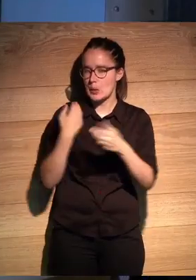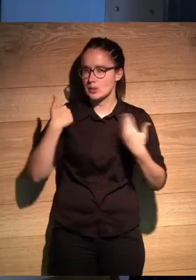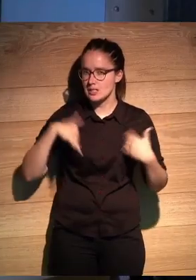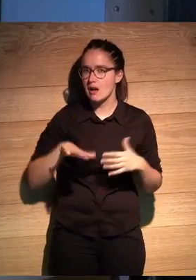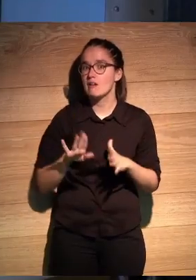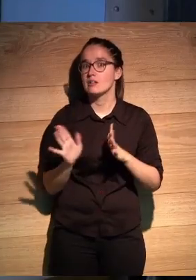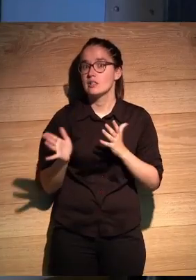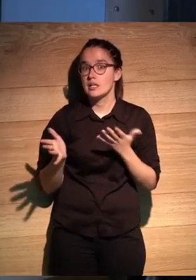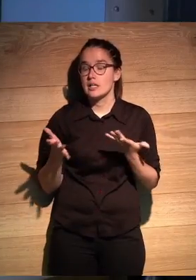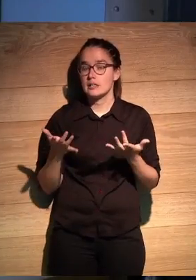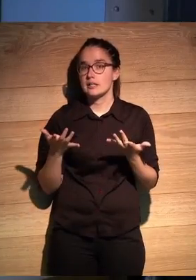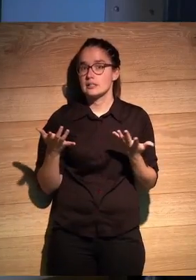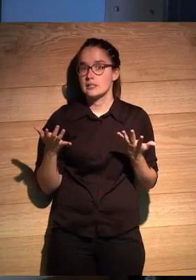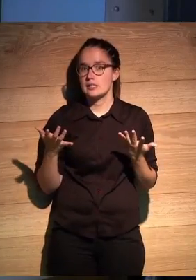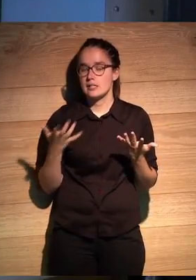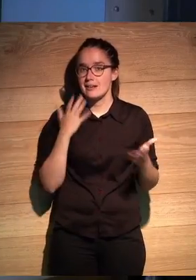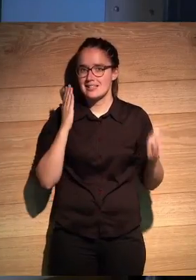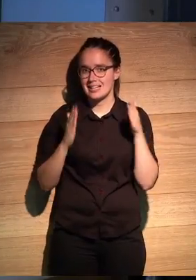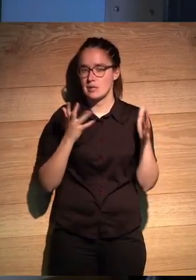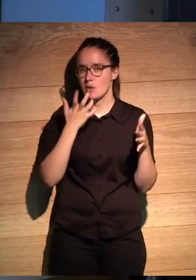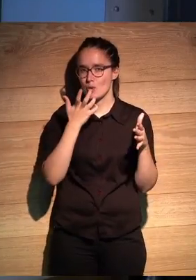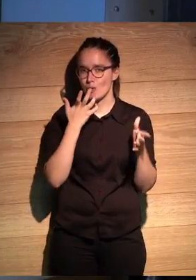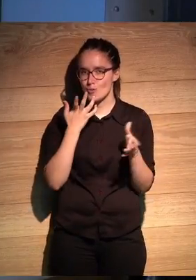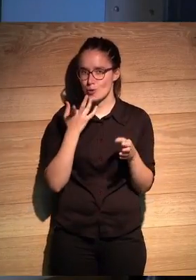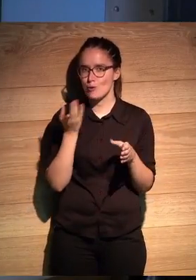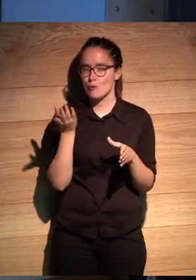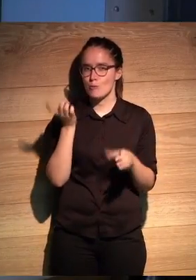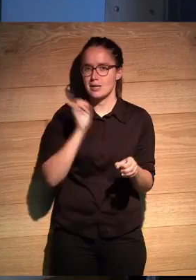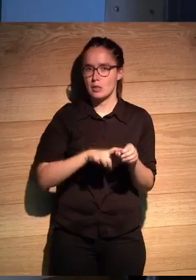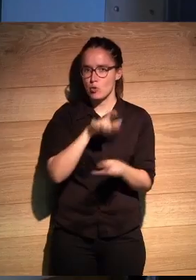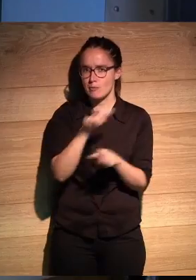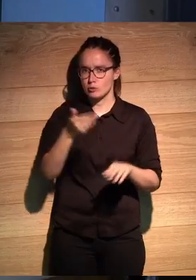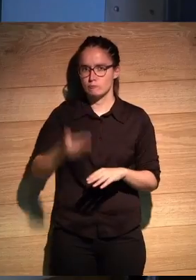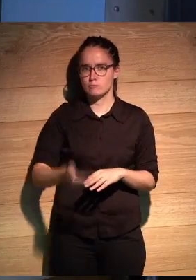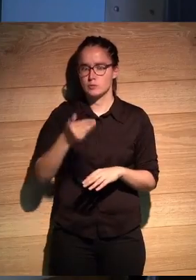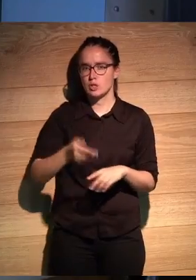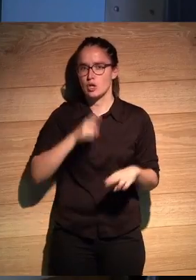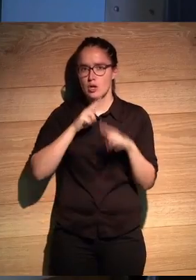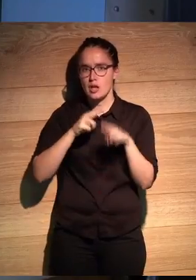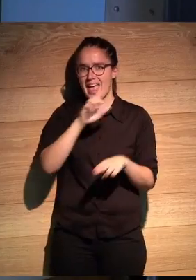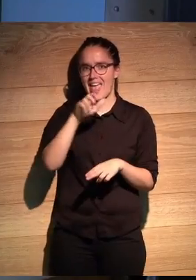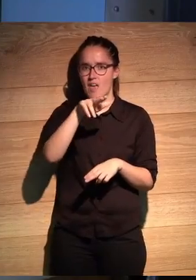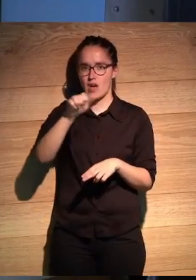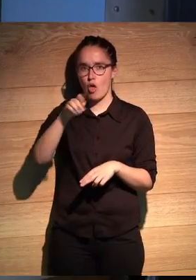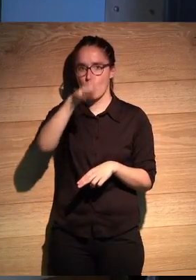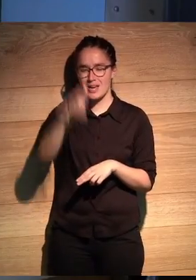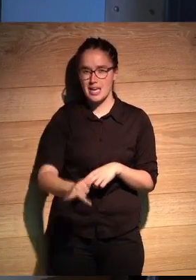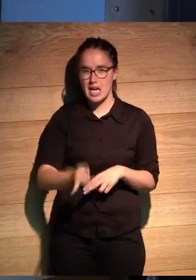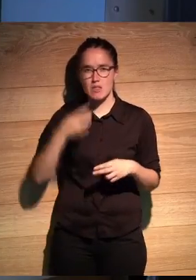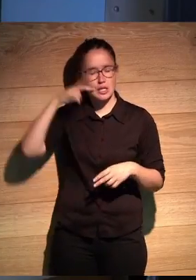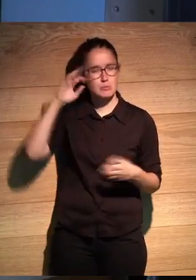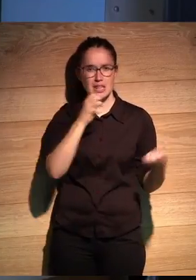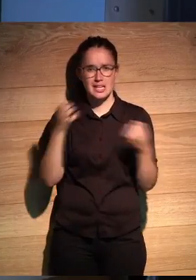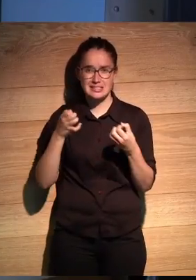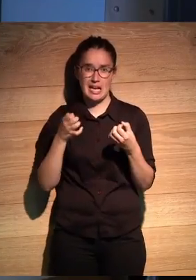que en el que, en esa etapa, por ejemplo, intervino una persona que fue fundamental, que es Eva Domínguez, especialista en experiencias